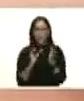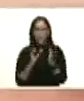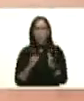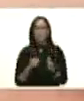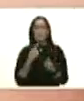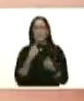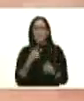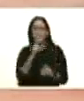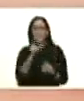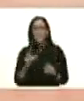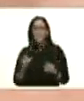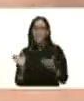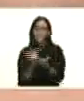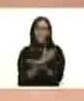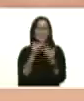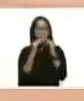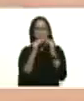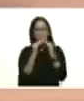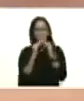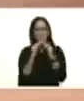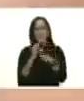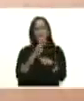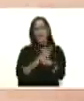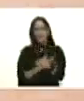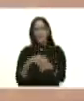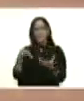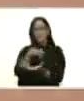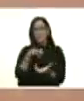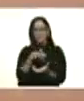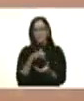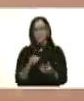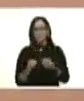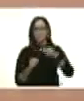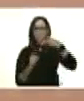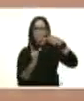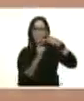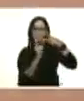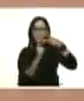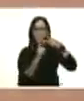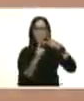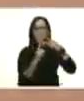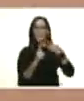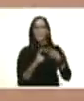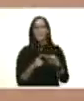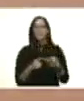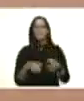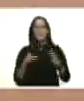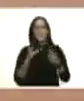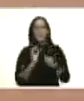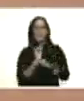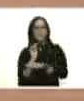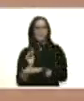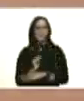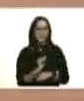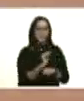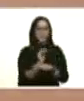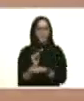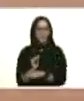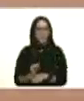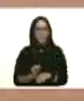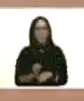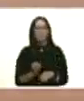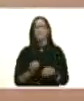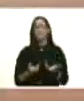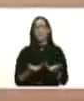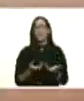si fuera necesario luego está el elemento de mantenimiento que ya lo estamos adelantando los